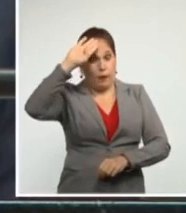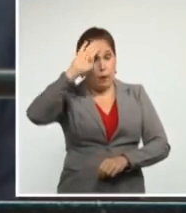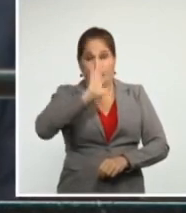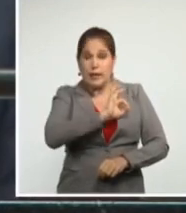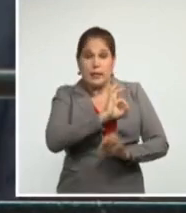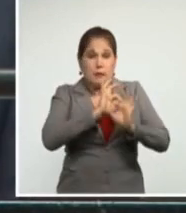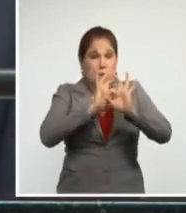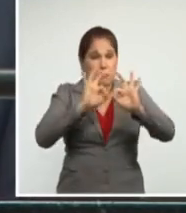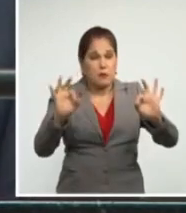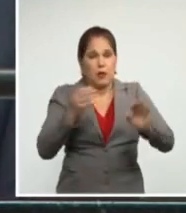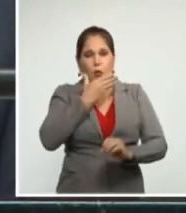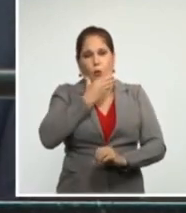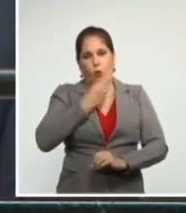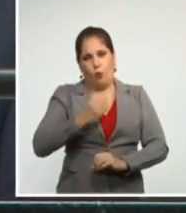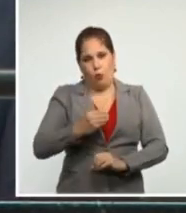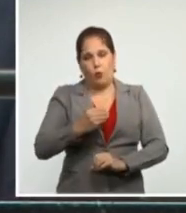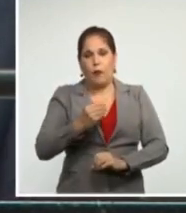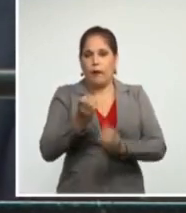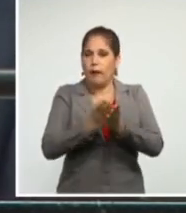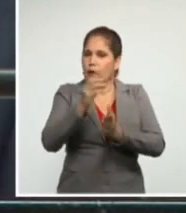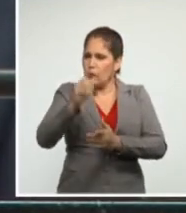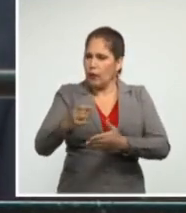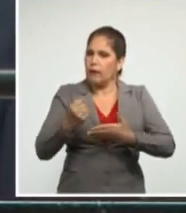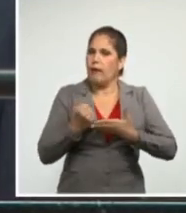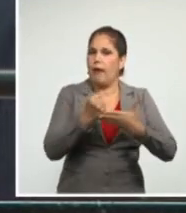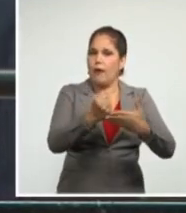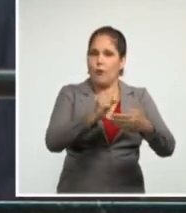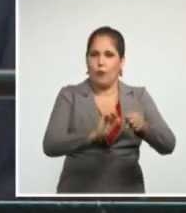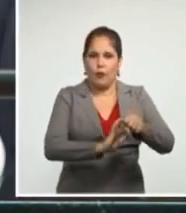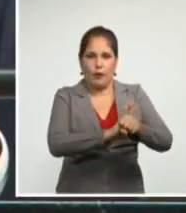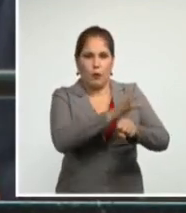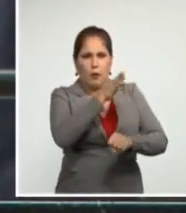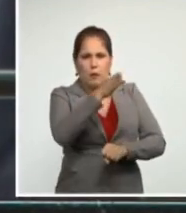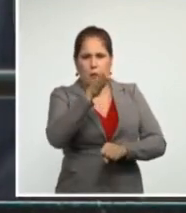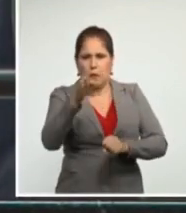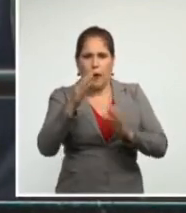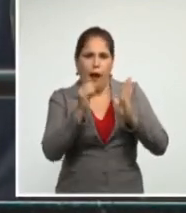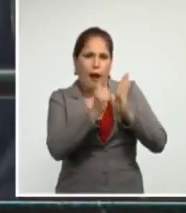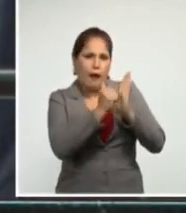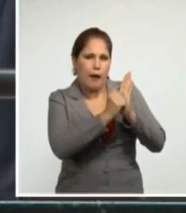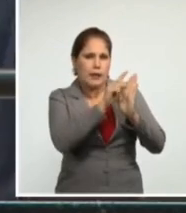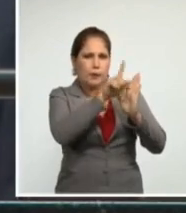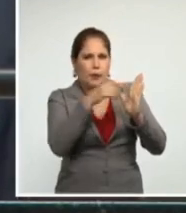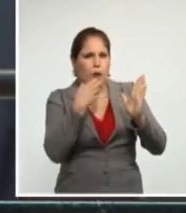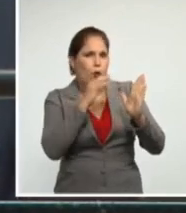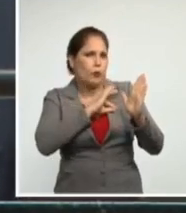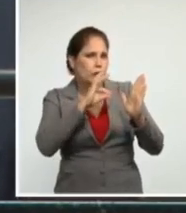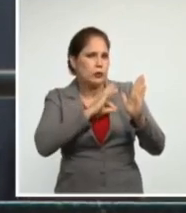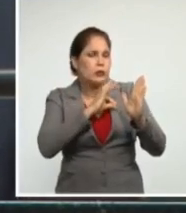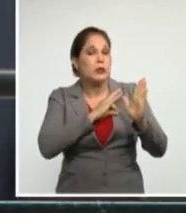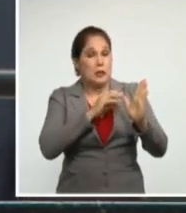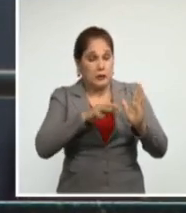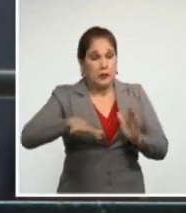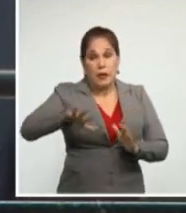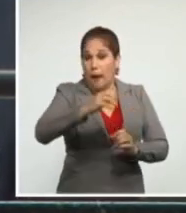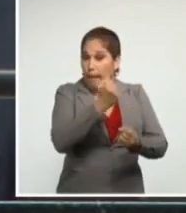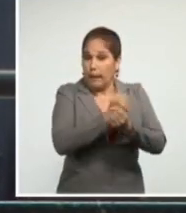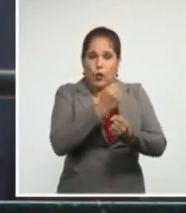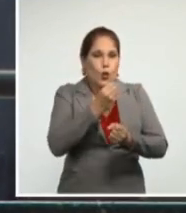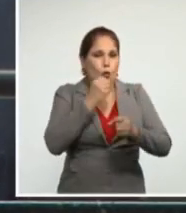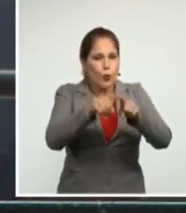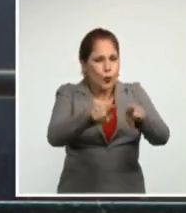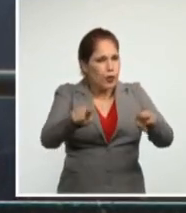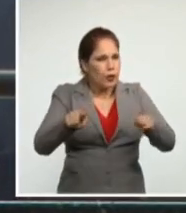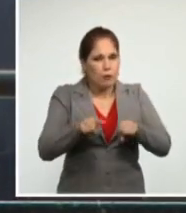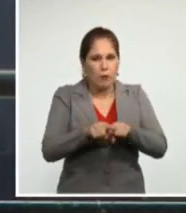jóvenes y estudiantes que concurrieron como voluntarios a las zonas de riesgo y a las